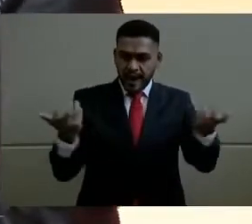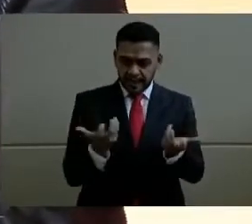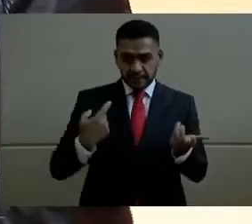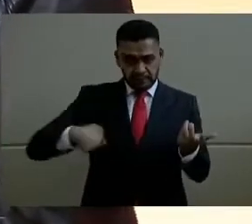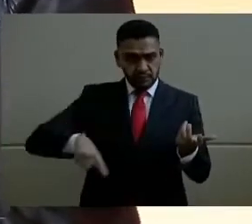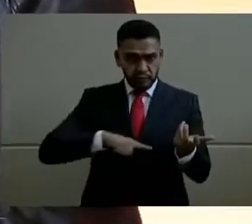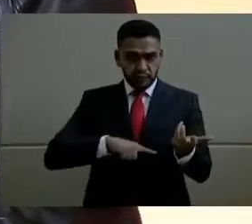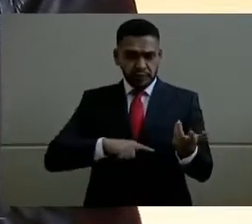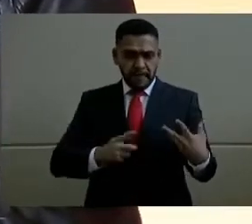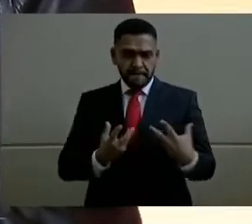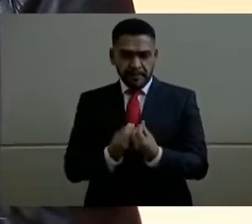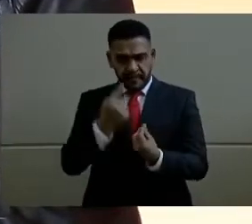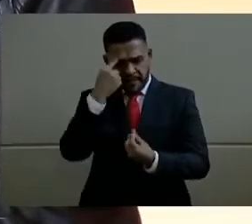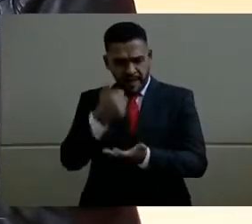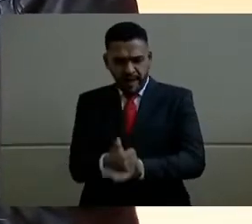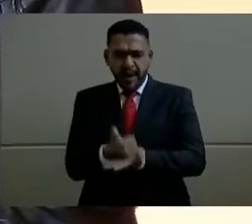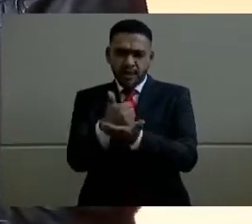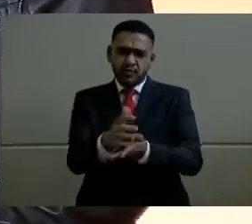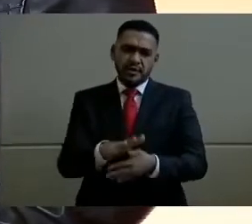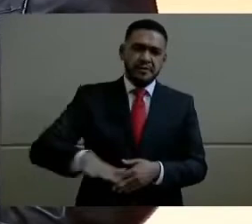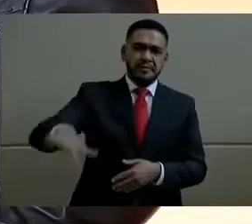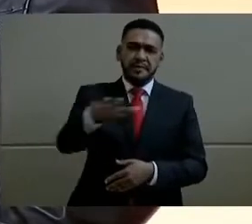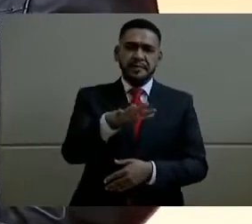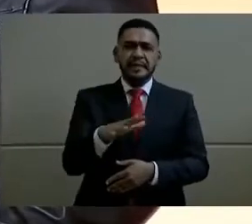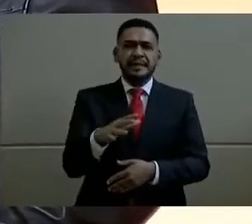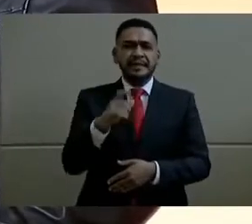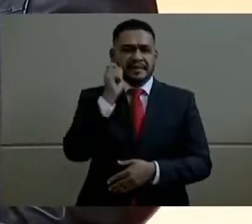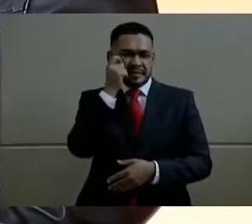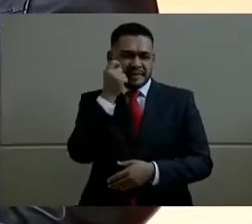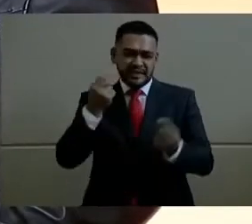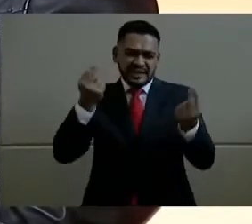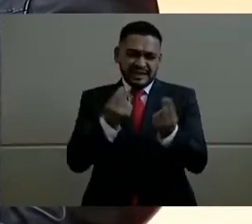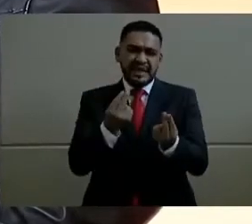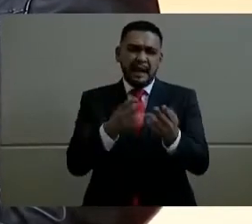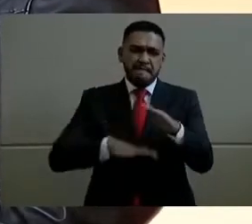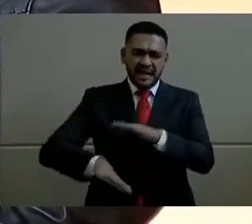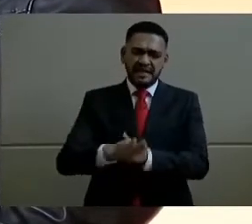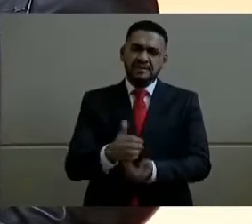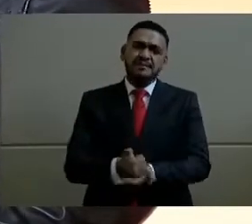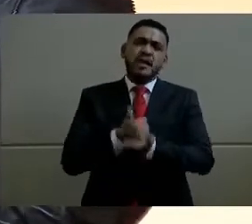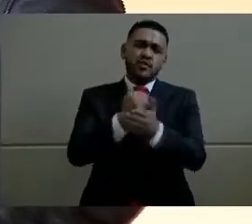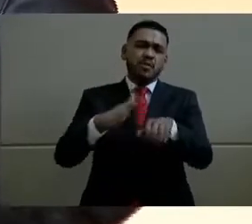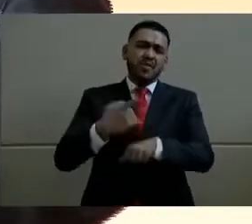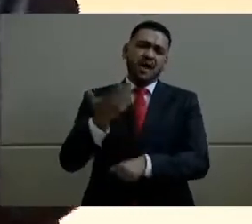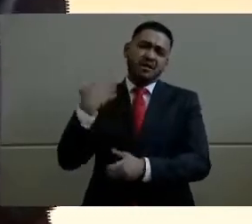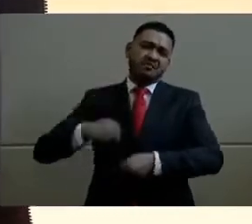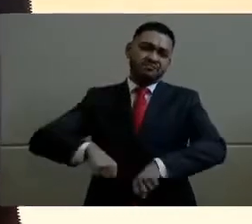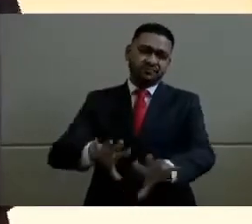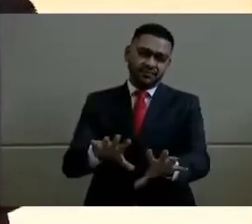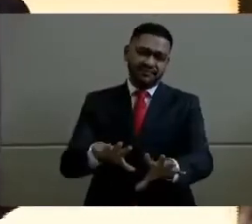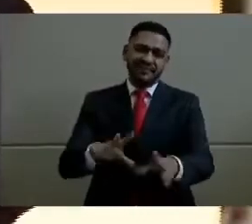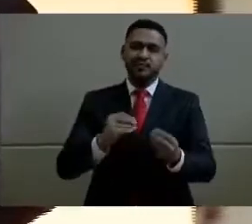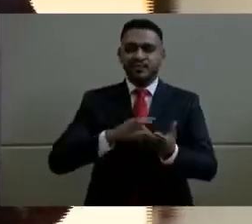nosotros los servicios básicos a estas colonias que han sido marginadas y olvidadas históricamente. Muchas gracias.